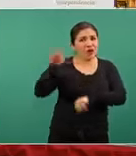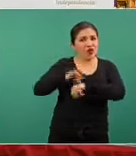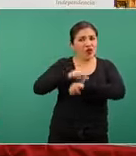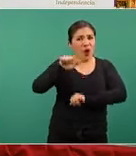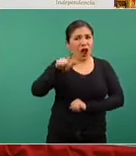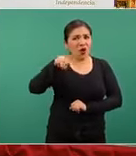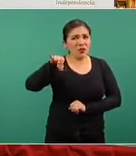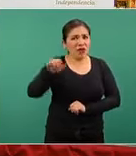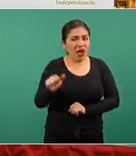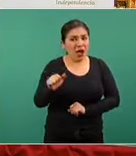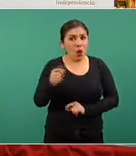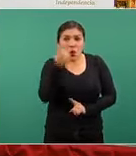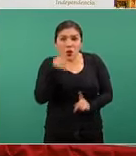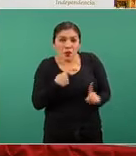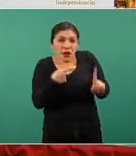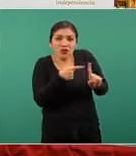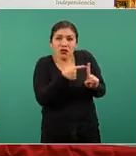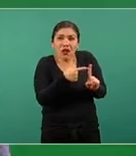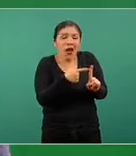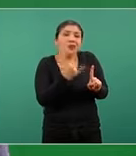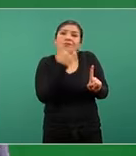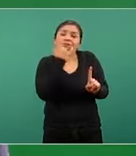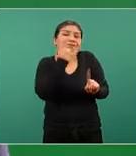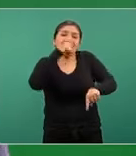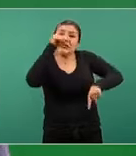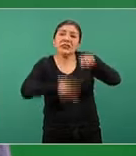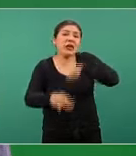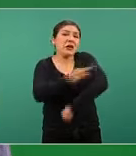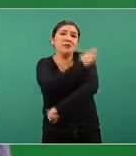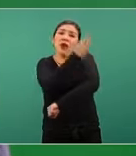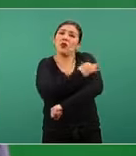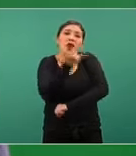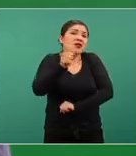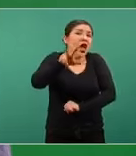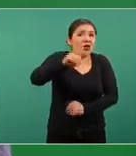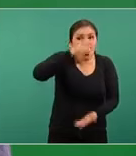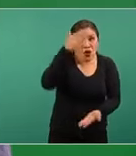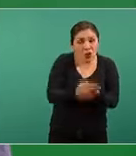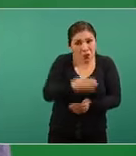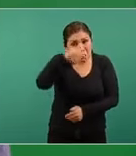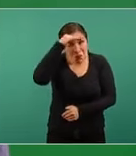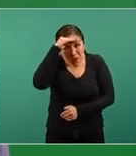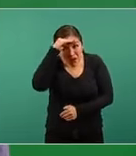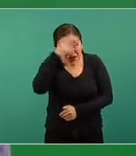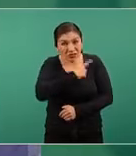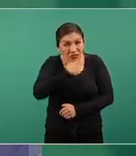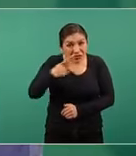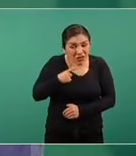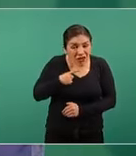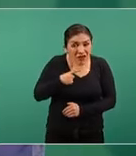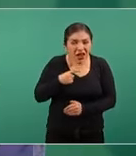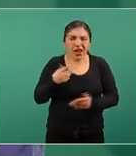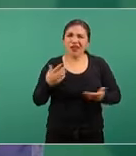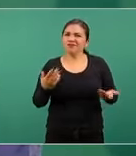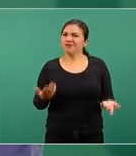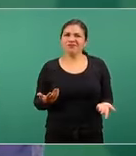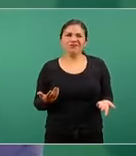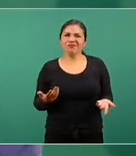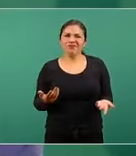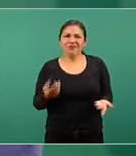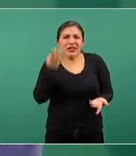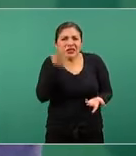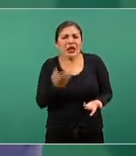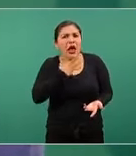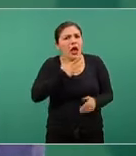pues sería completamente fuera de lugar en términos técnicos pensar que hay que suspender el uso de una vacuna que